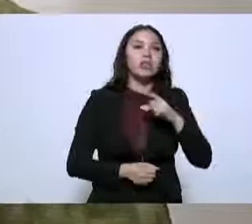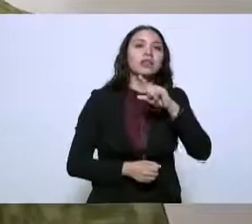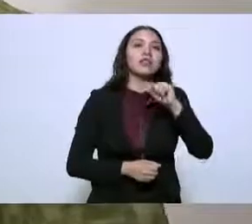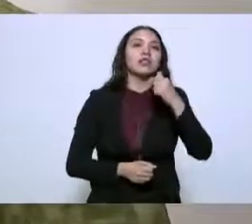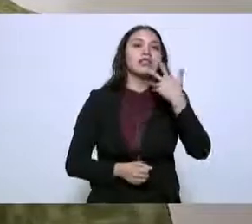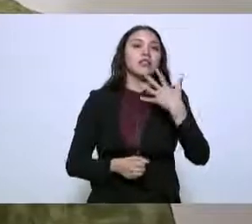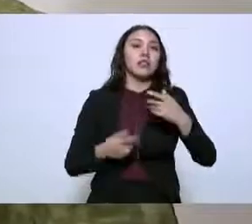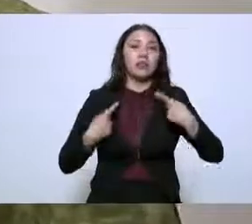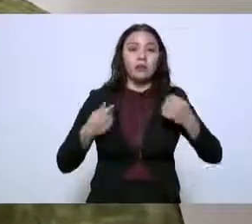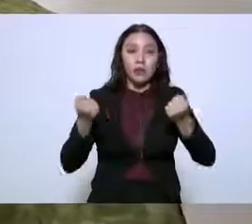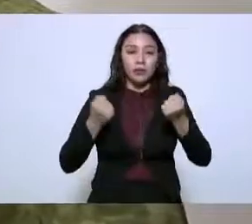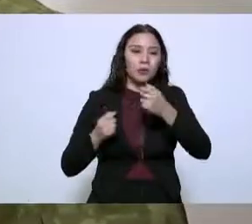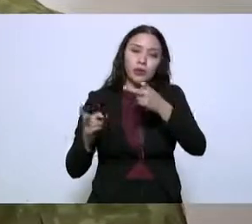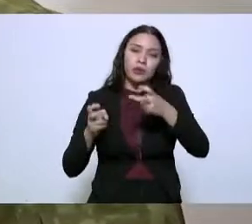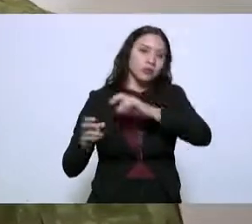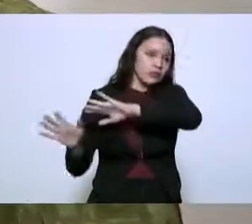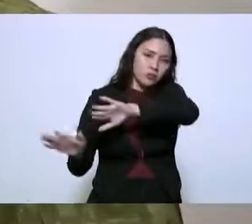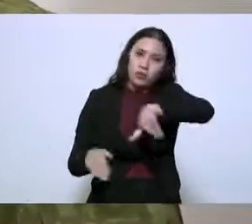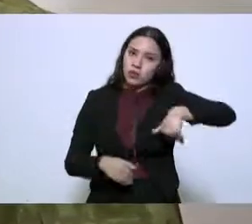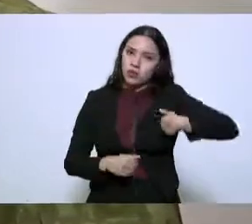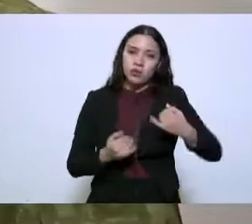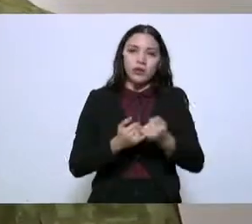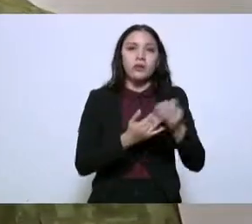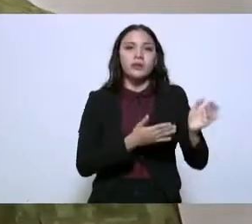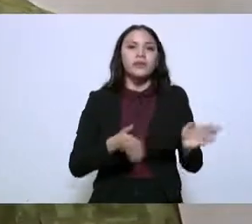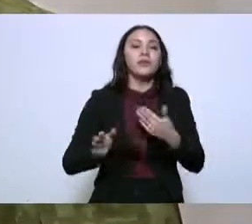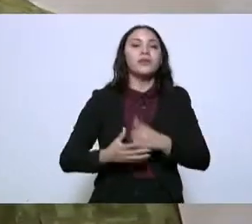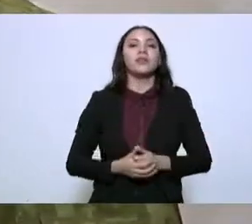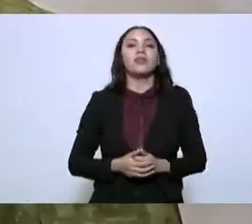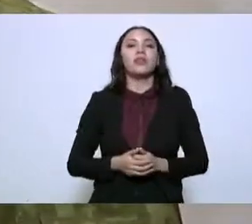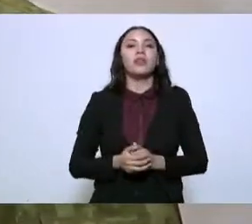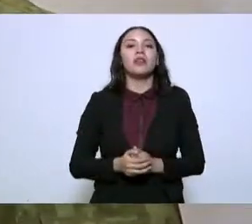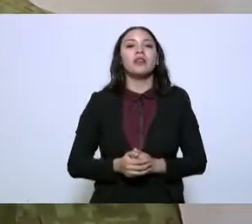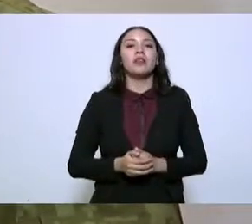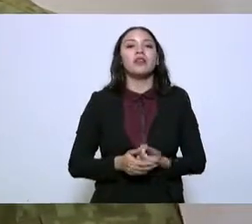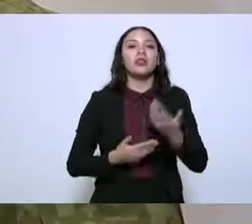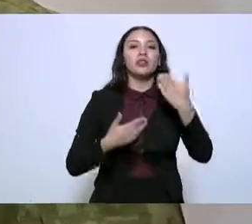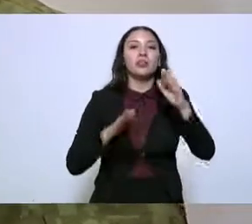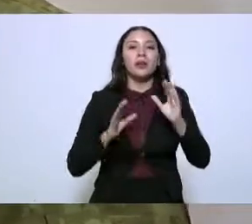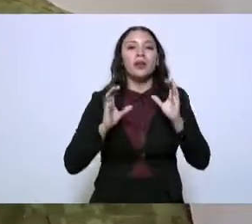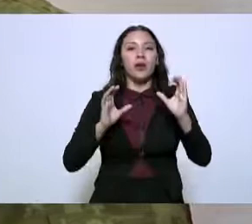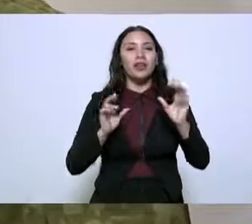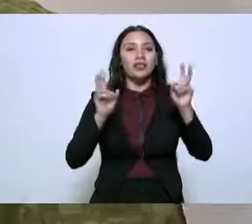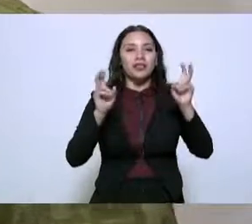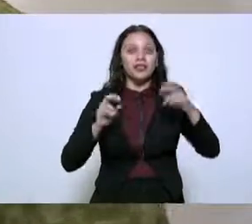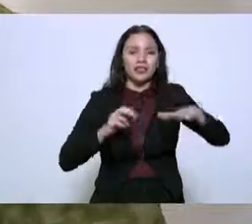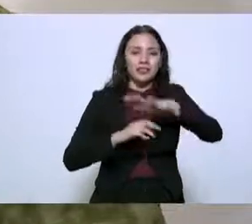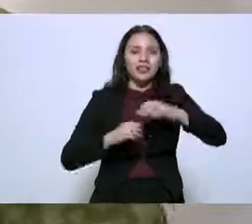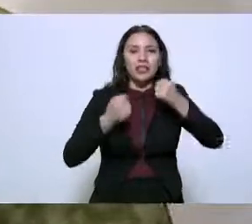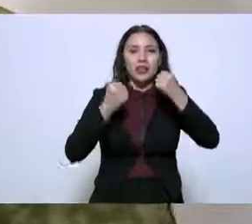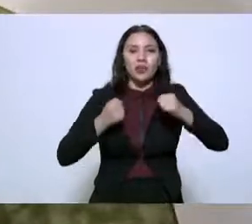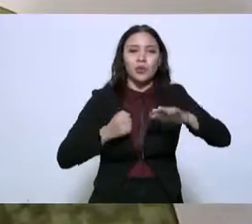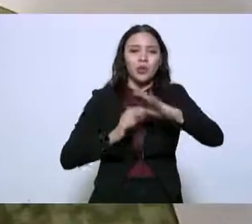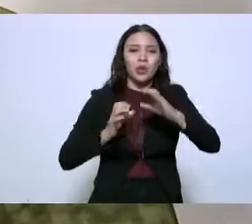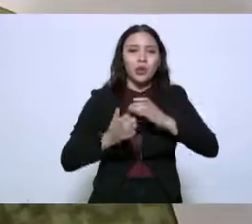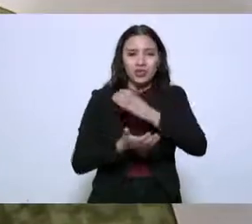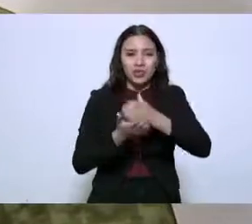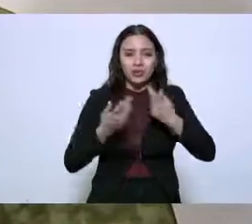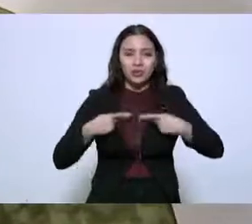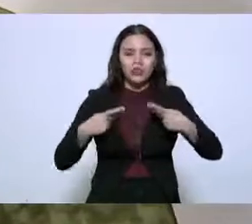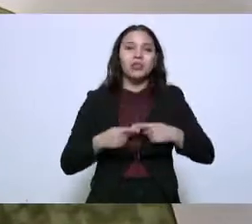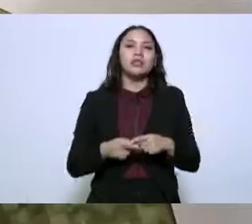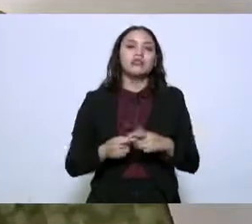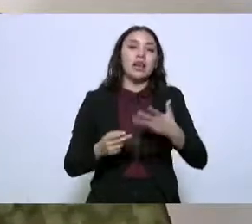Adelante, por favor. En cuanto al ámbito de seguridad pública, bueno, tenemos un despliegue